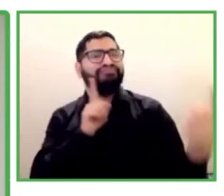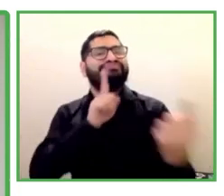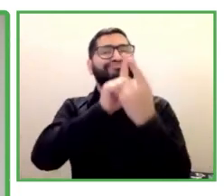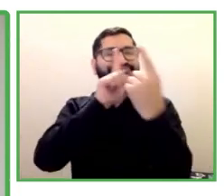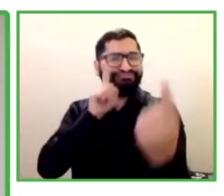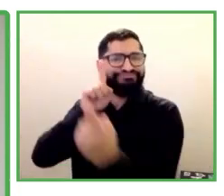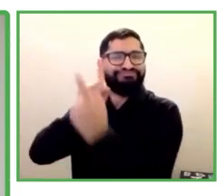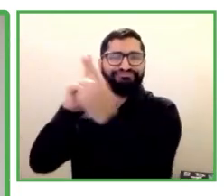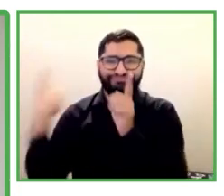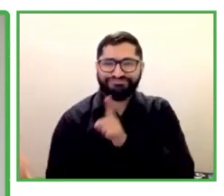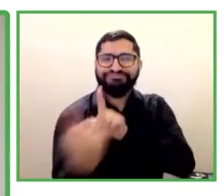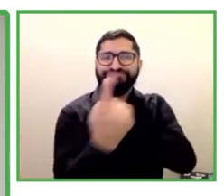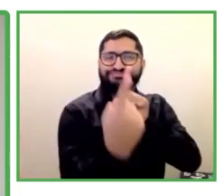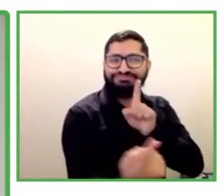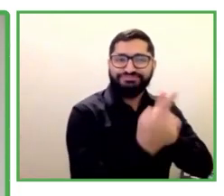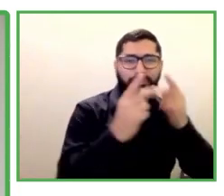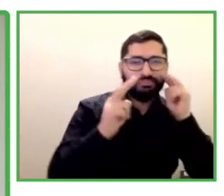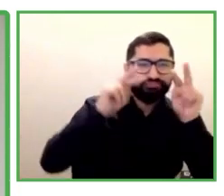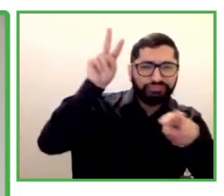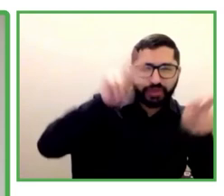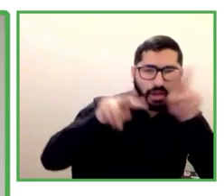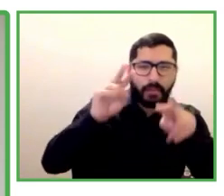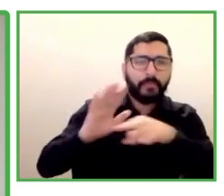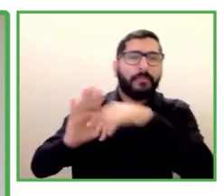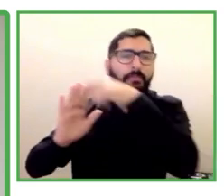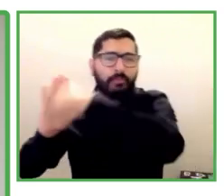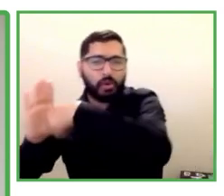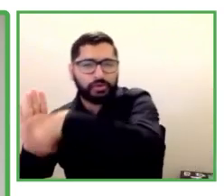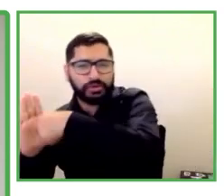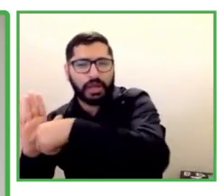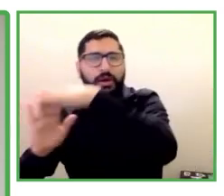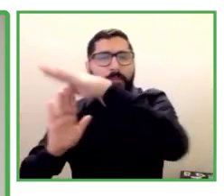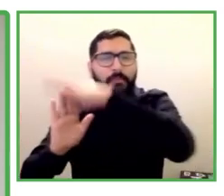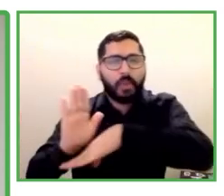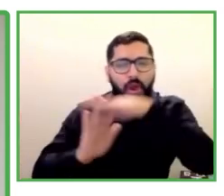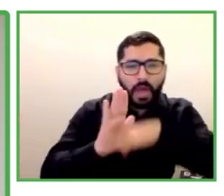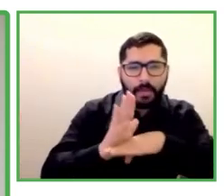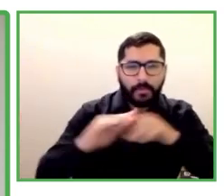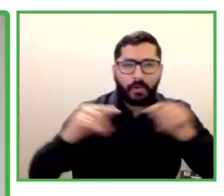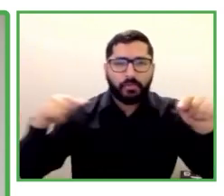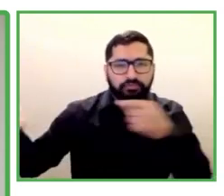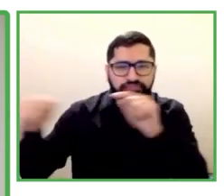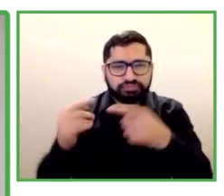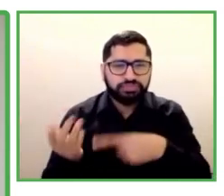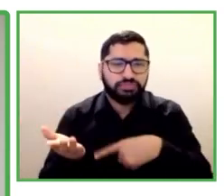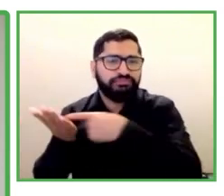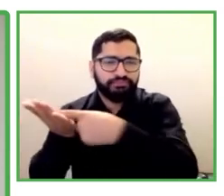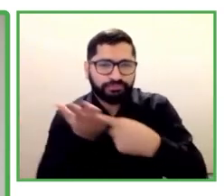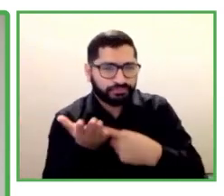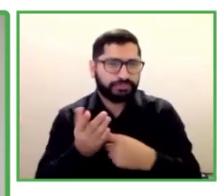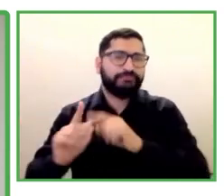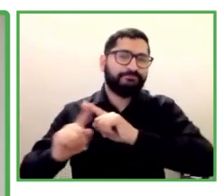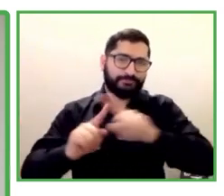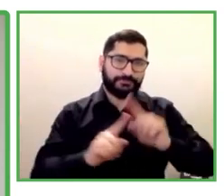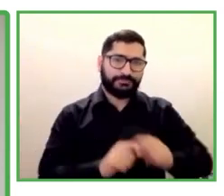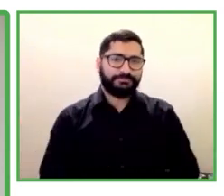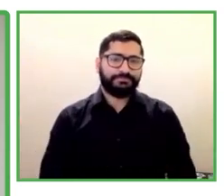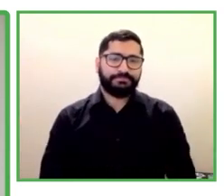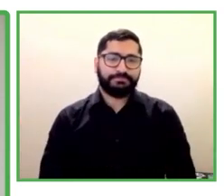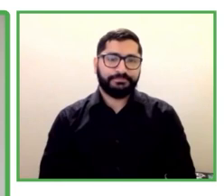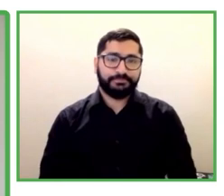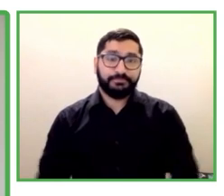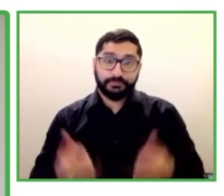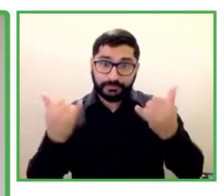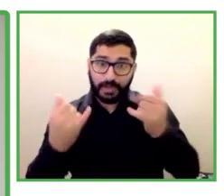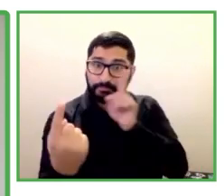discusión más personalizada. Esta es una buena oportunidad para ver cómo pueden colaborar de una forma